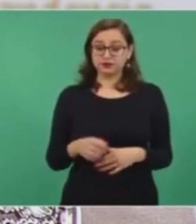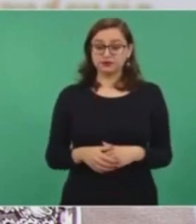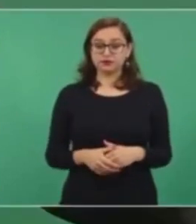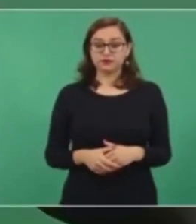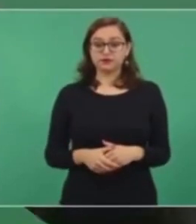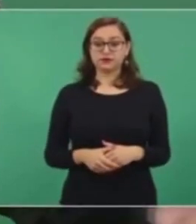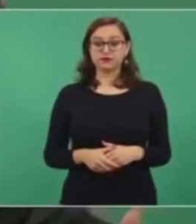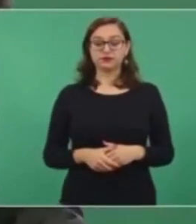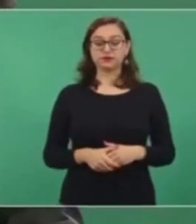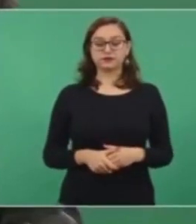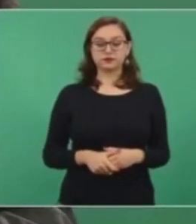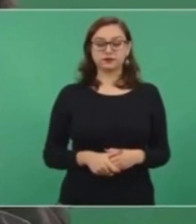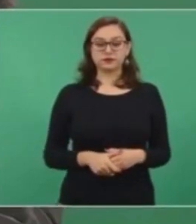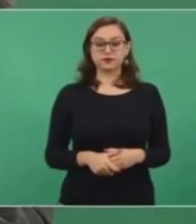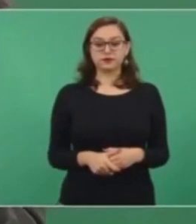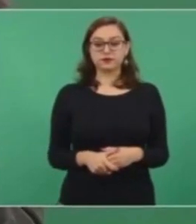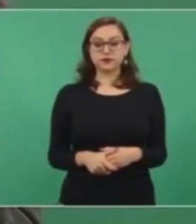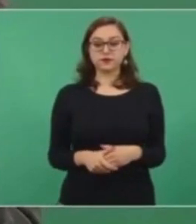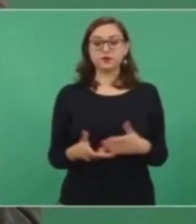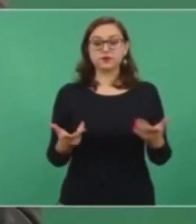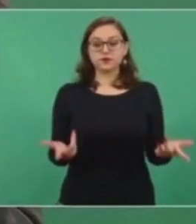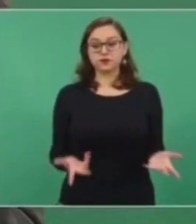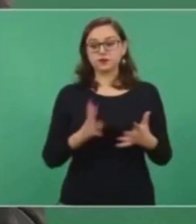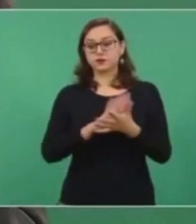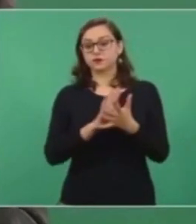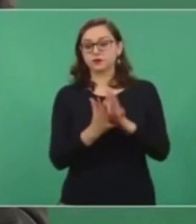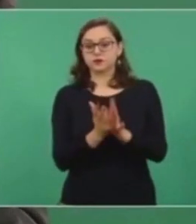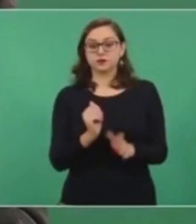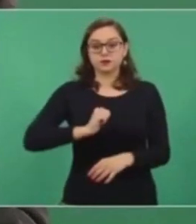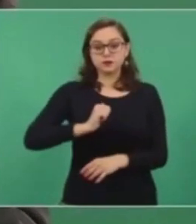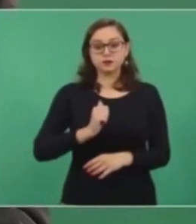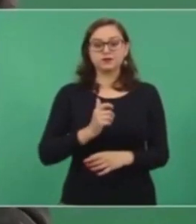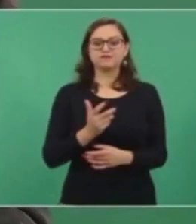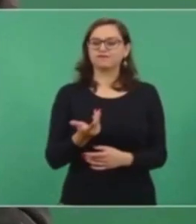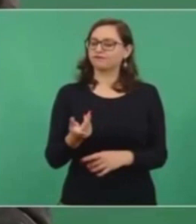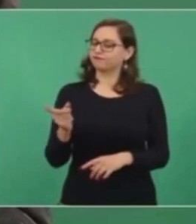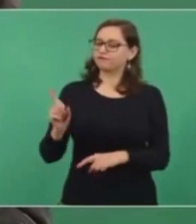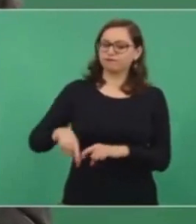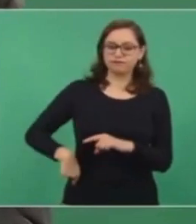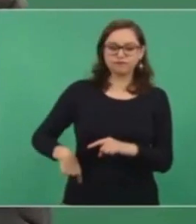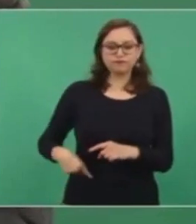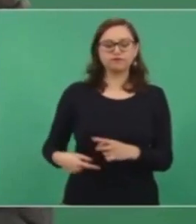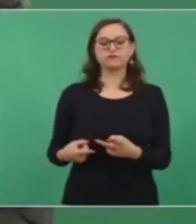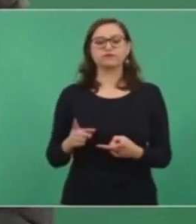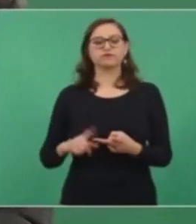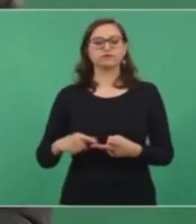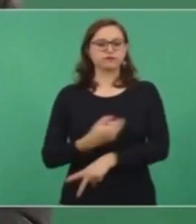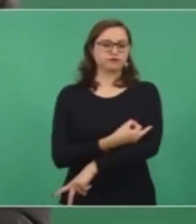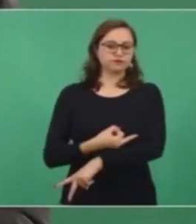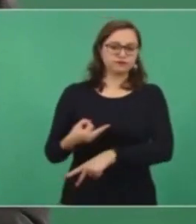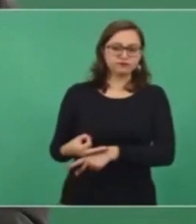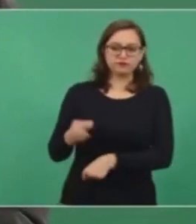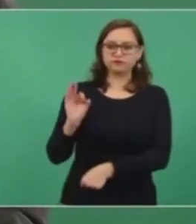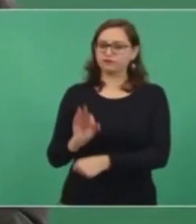que no haya influyentismo, nepotismo,